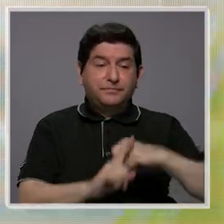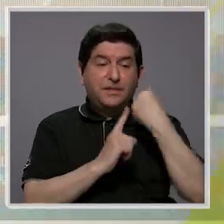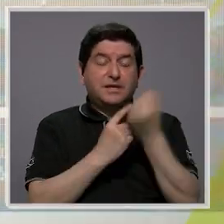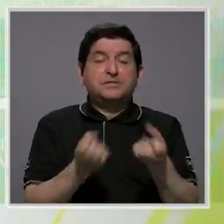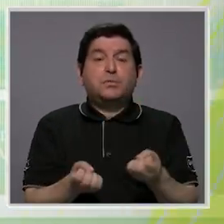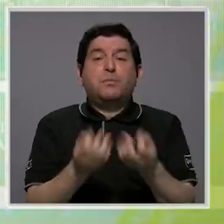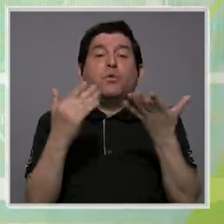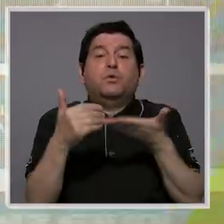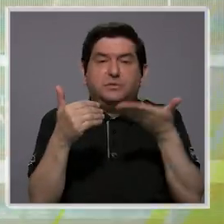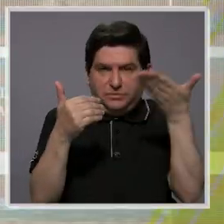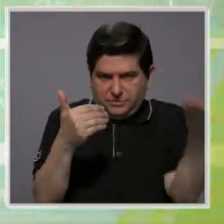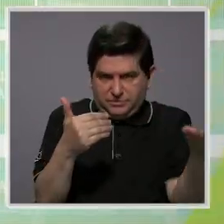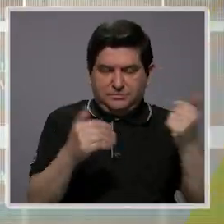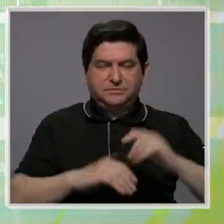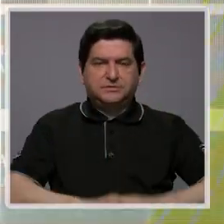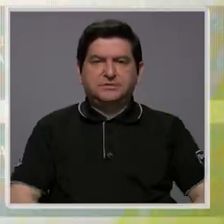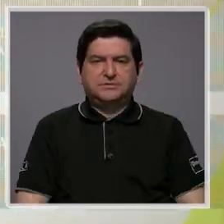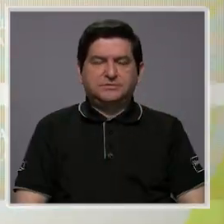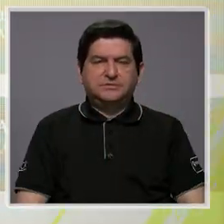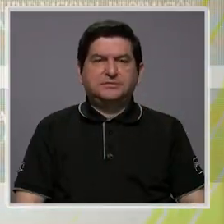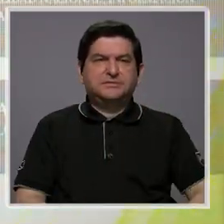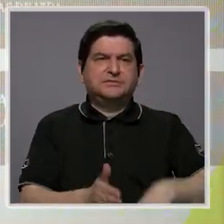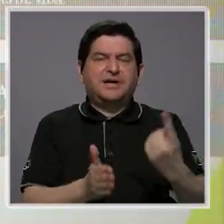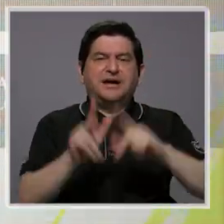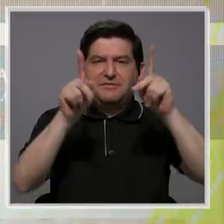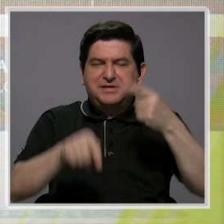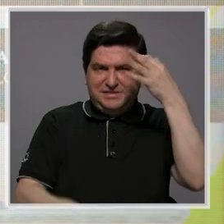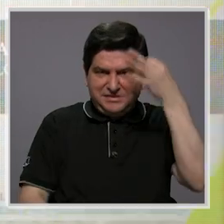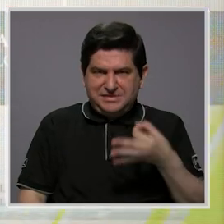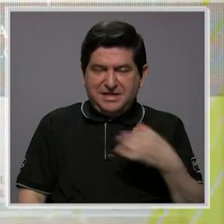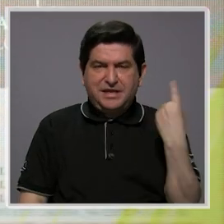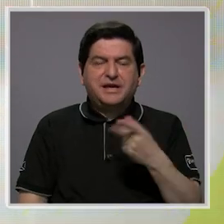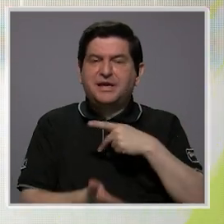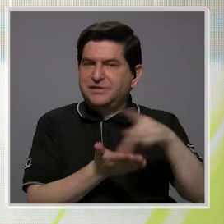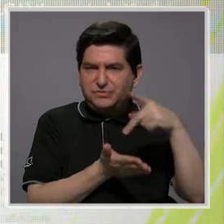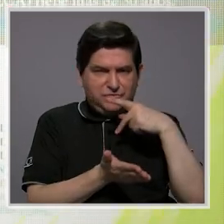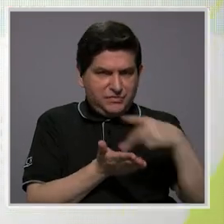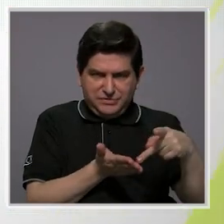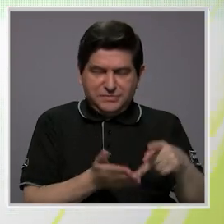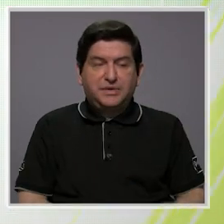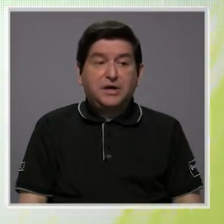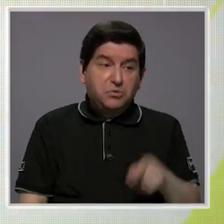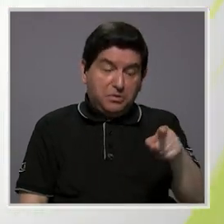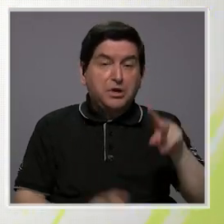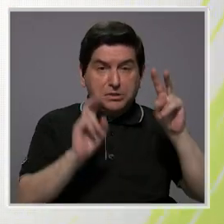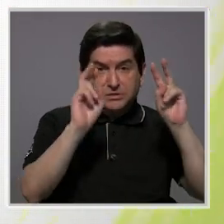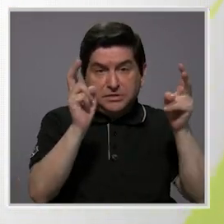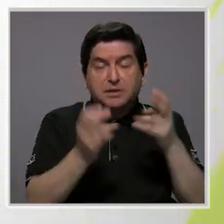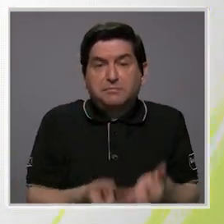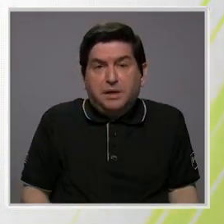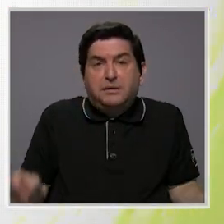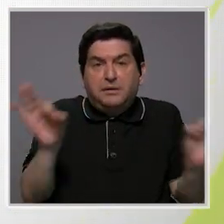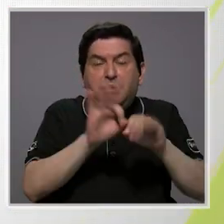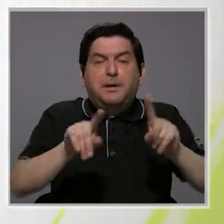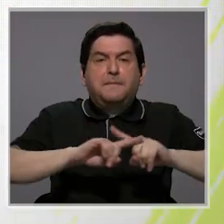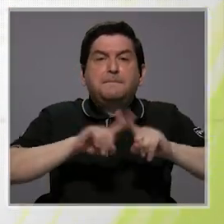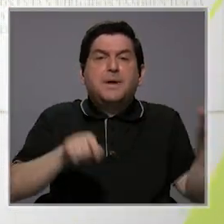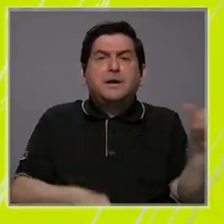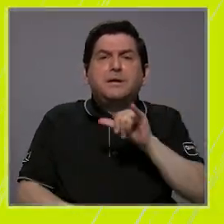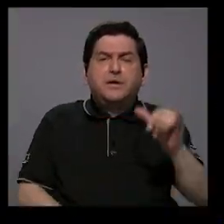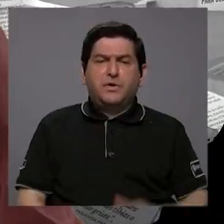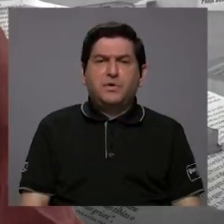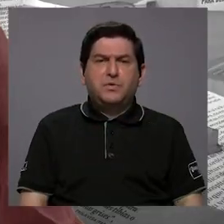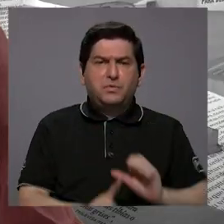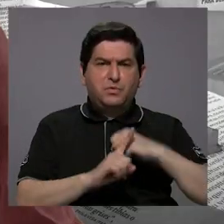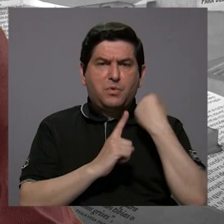multifactorial en el sentido de que muchas veces la gente cree que es solo el tema salarial. Ese es un tema importante, pero también hay temas